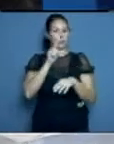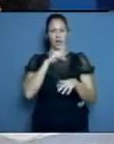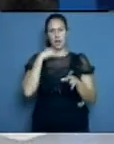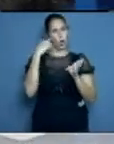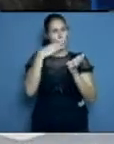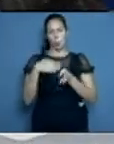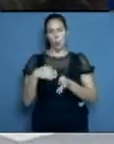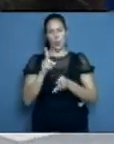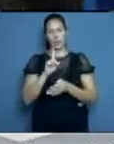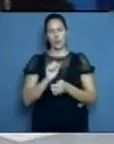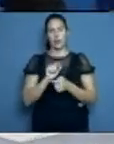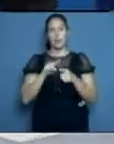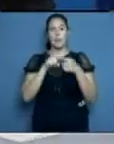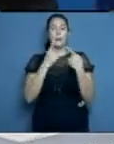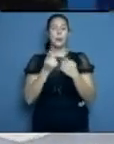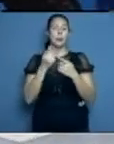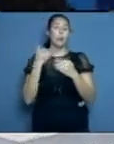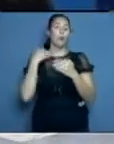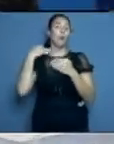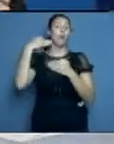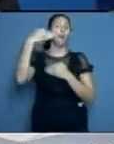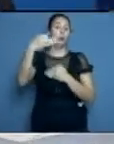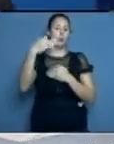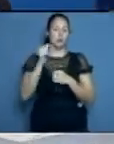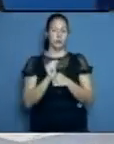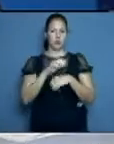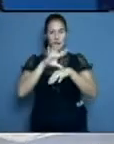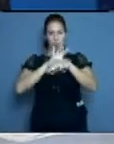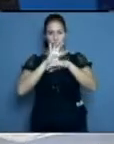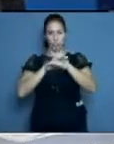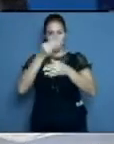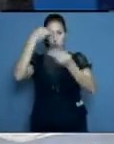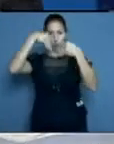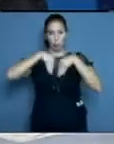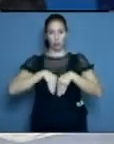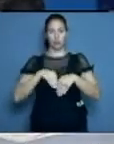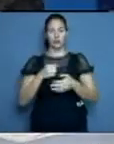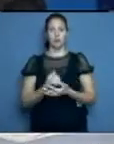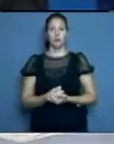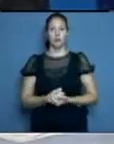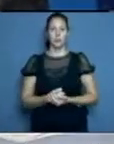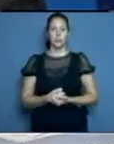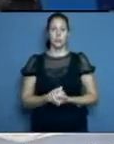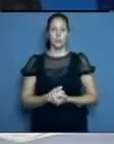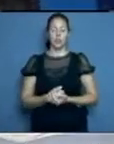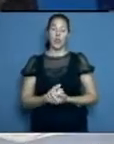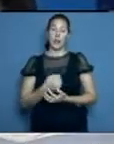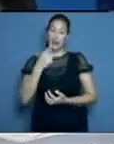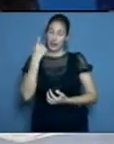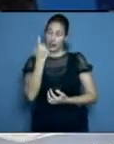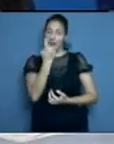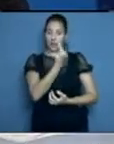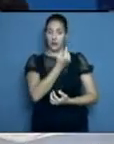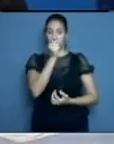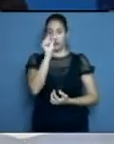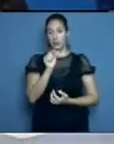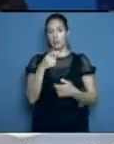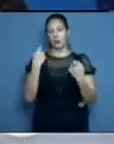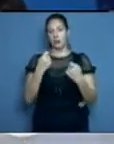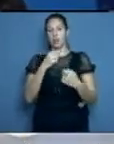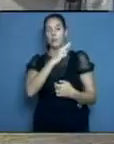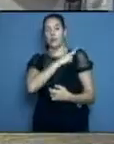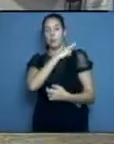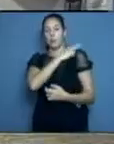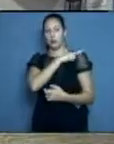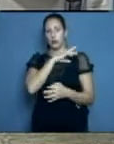de una magnitud bastante severa. Hay que cuidarse. La persona tiene que tener la autorresponsabilidad de cuidarse. El